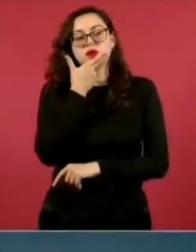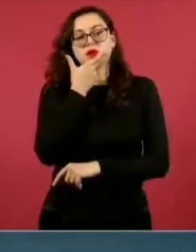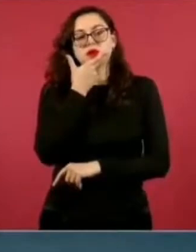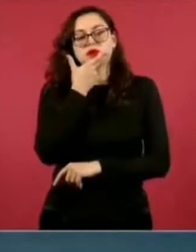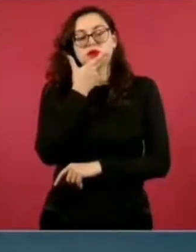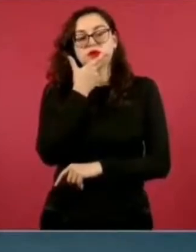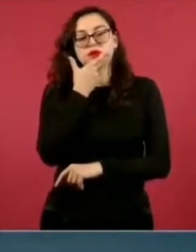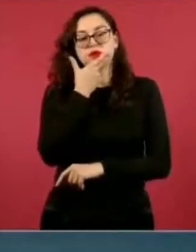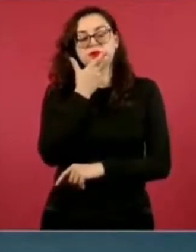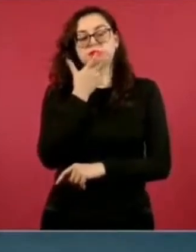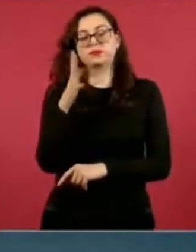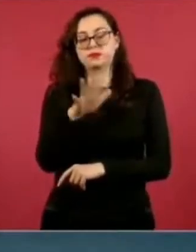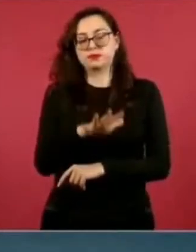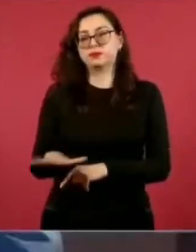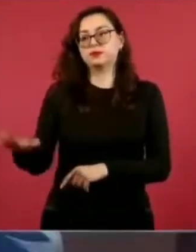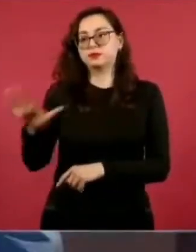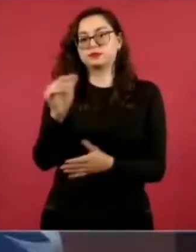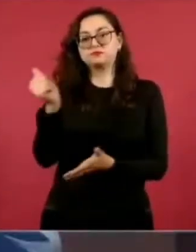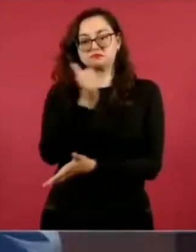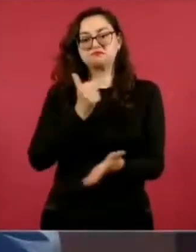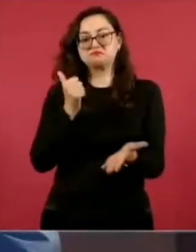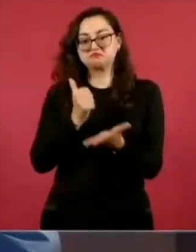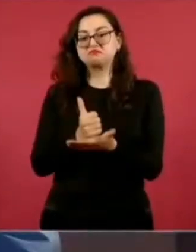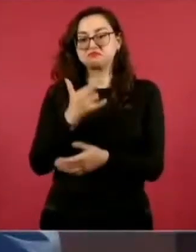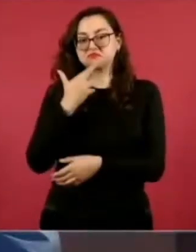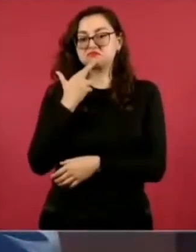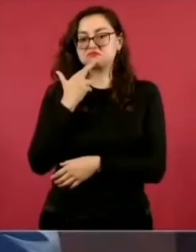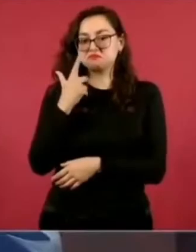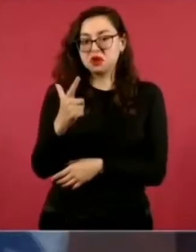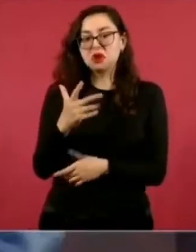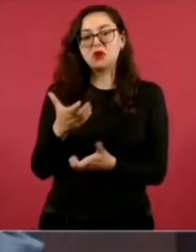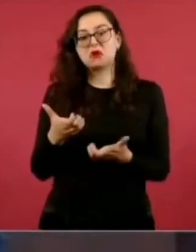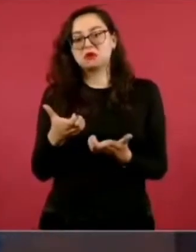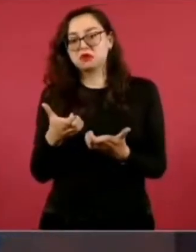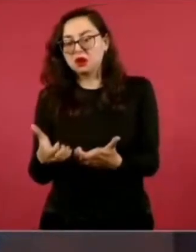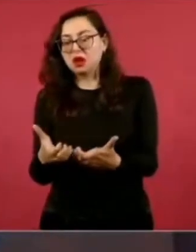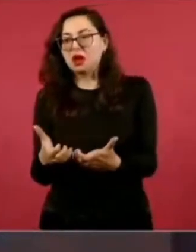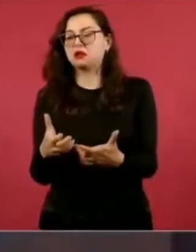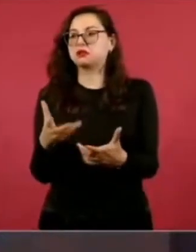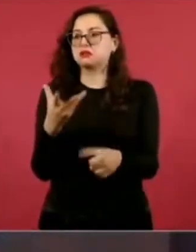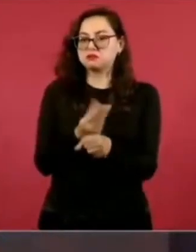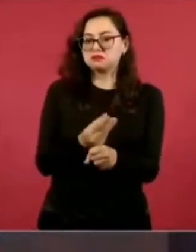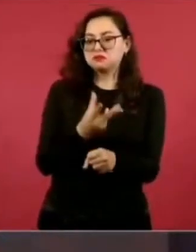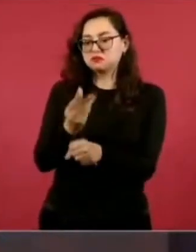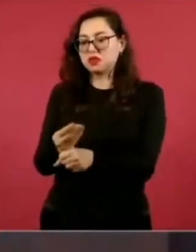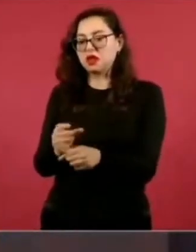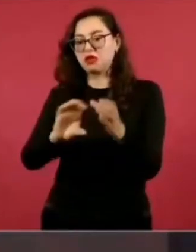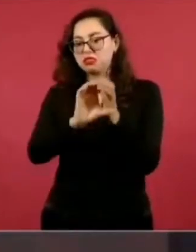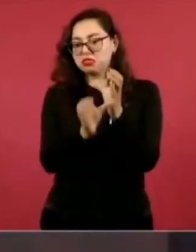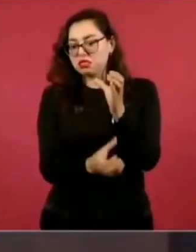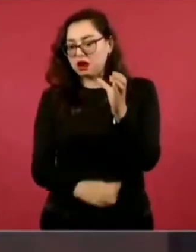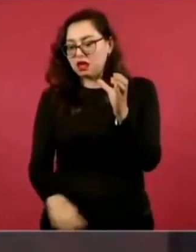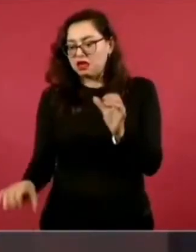la ciudad, se pavimentaron calles, se introdujo drenaje,